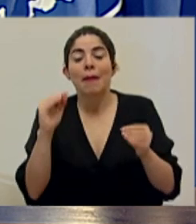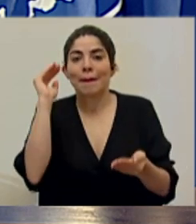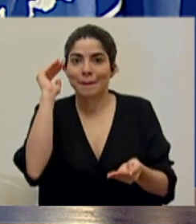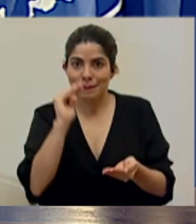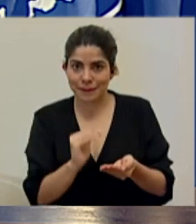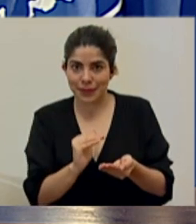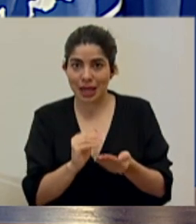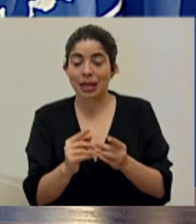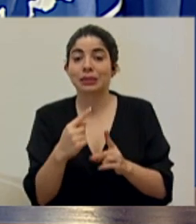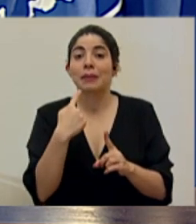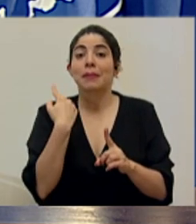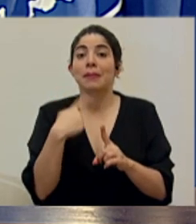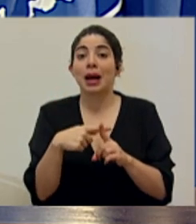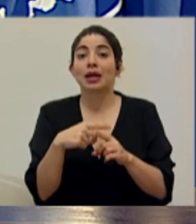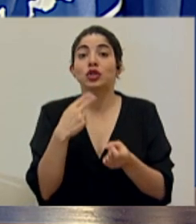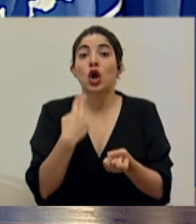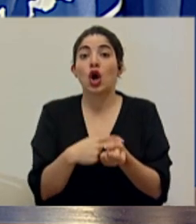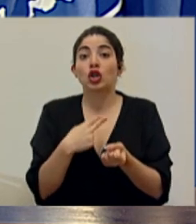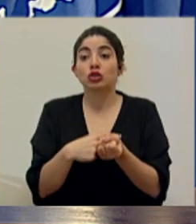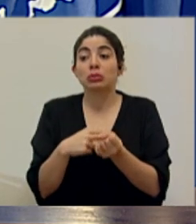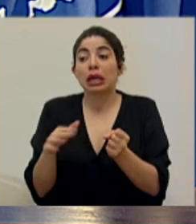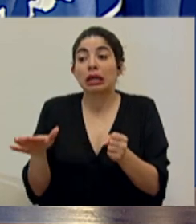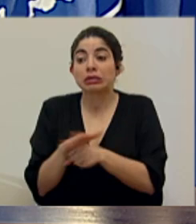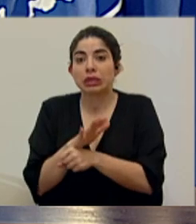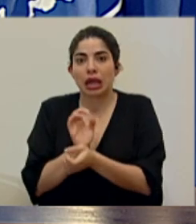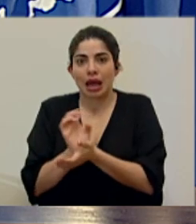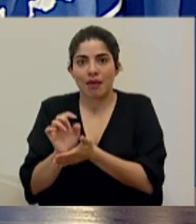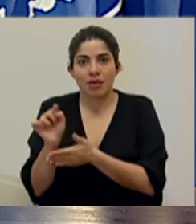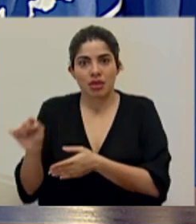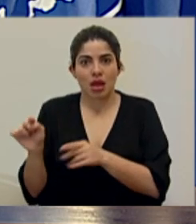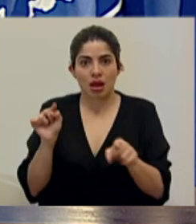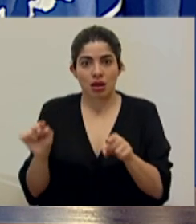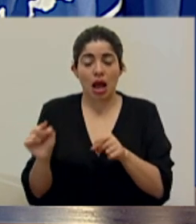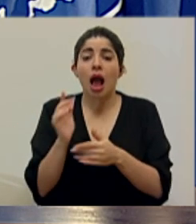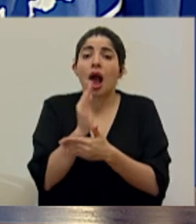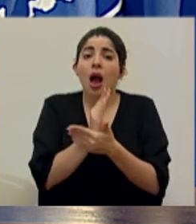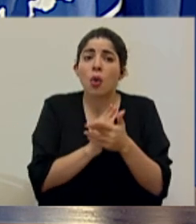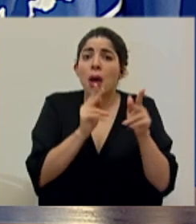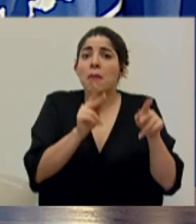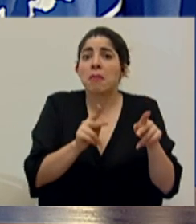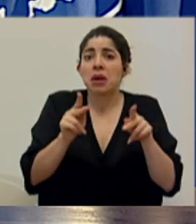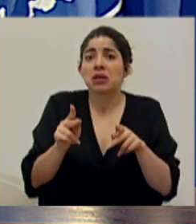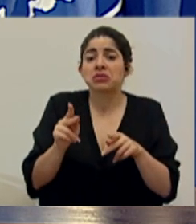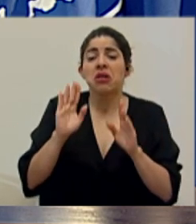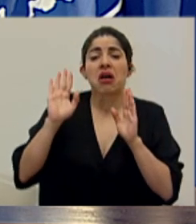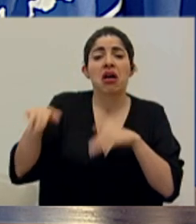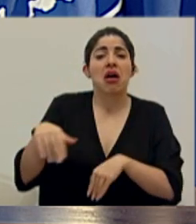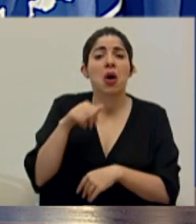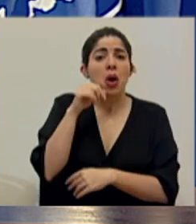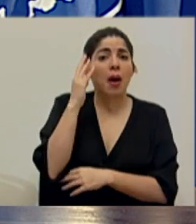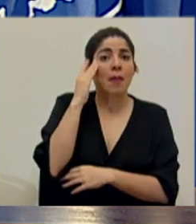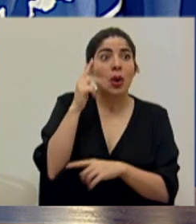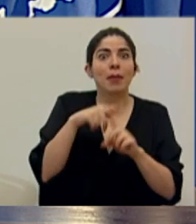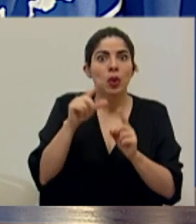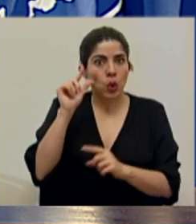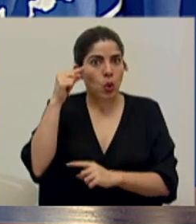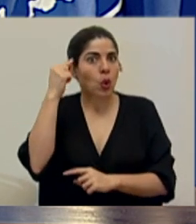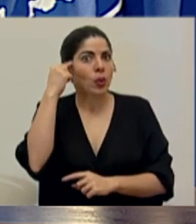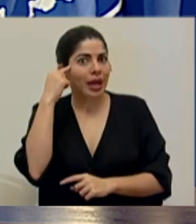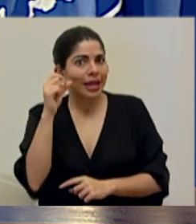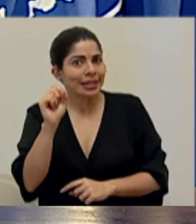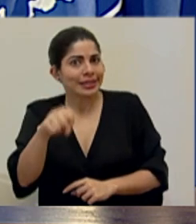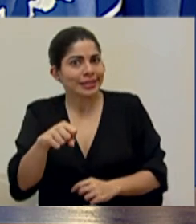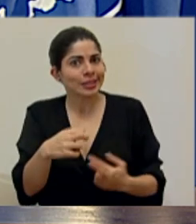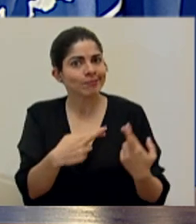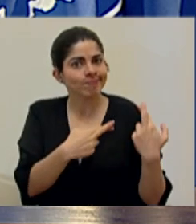e impedir que la capacidad hospitalaria se sobrepase. Hay personas a las que eso no parece preocuparles, pero el gobierno de la República tiene